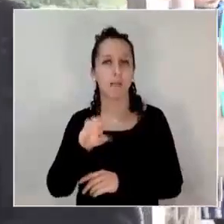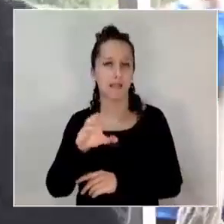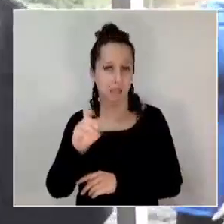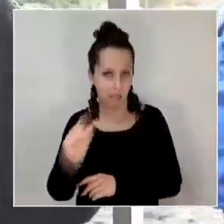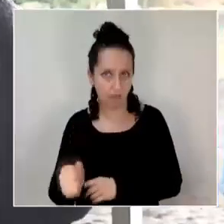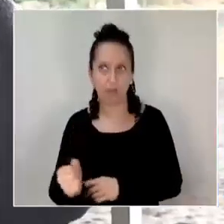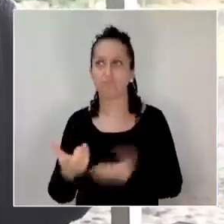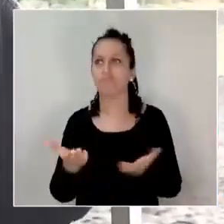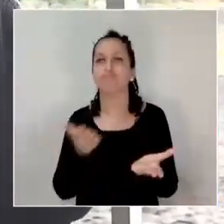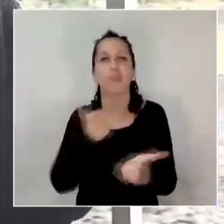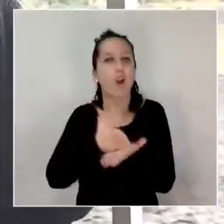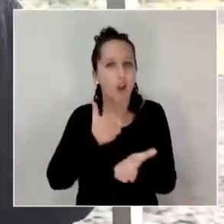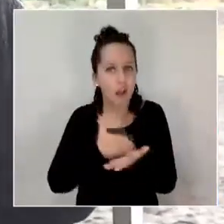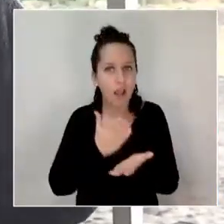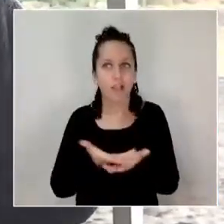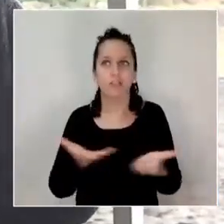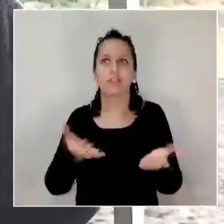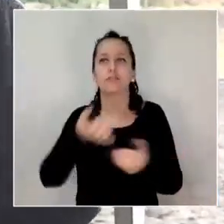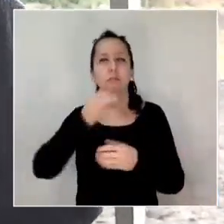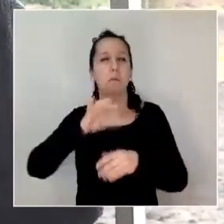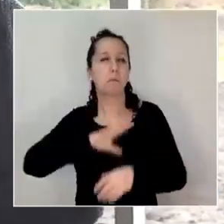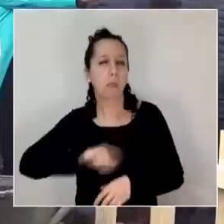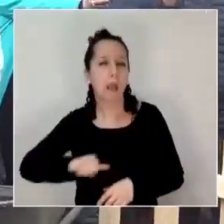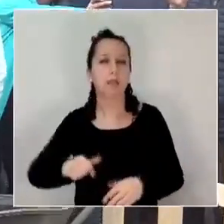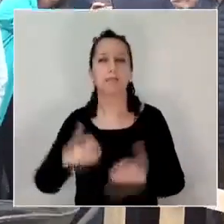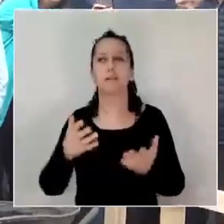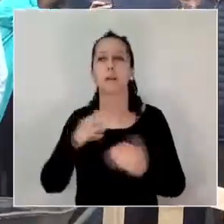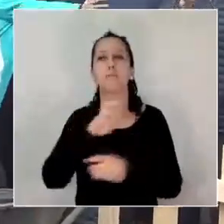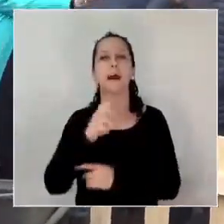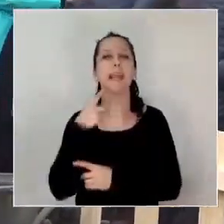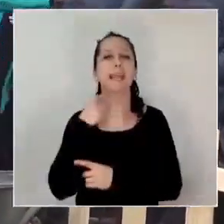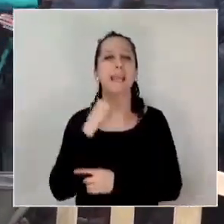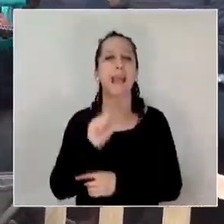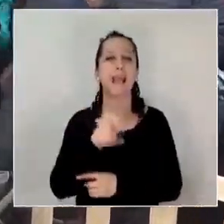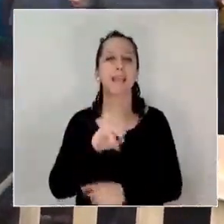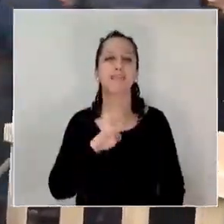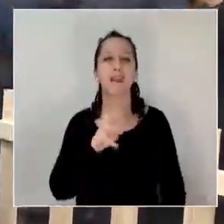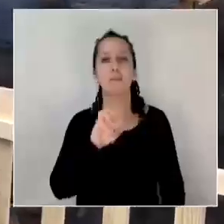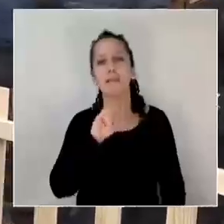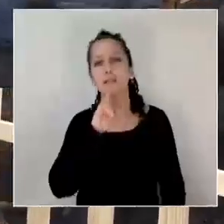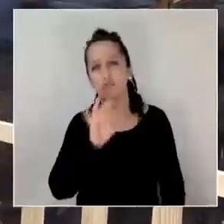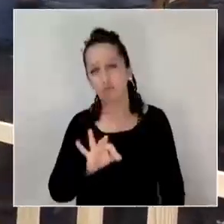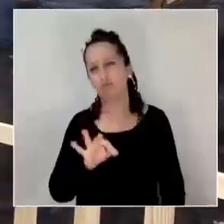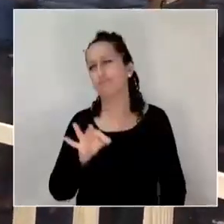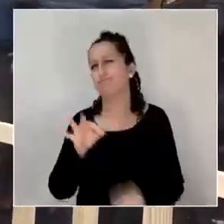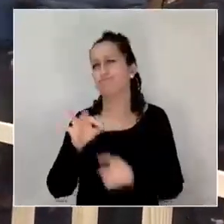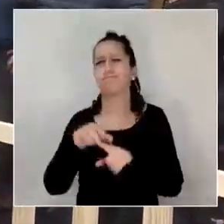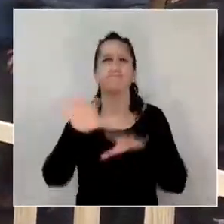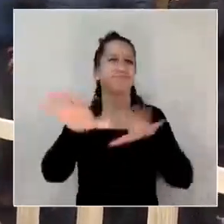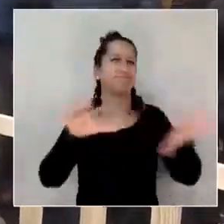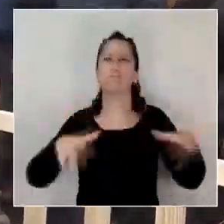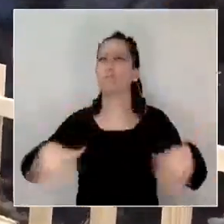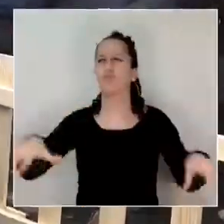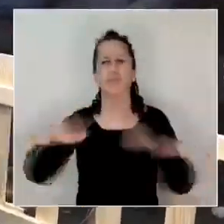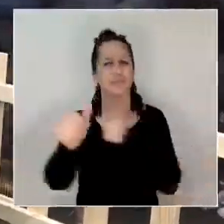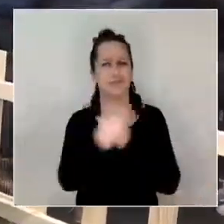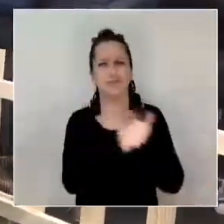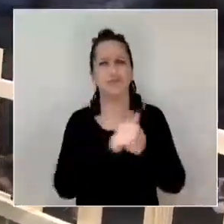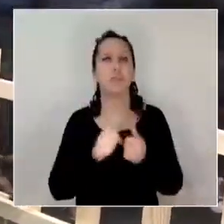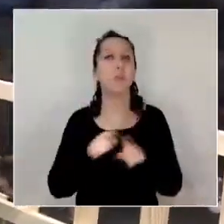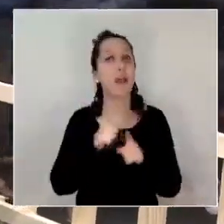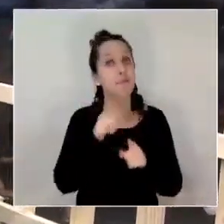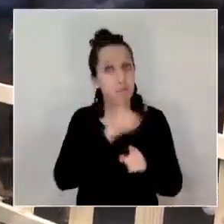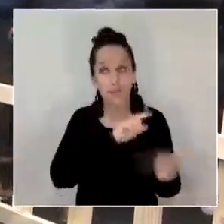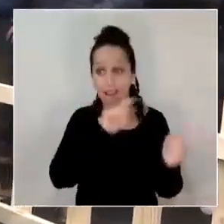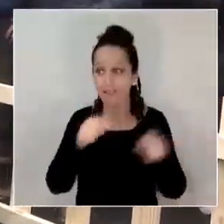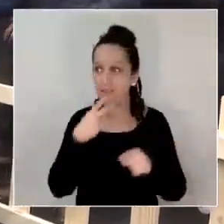colegios, caras verdes, el Parque Aníbal Pinto, transporte público, entre muchos otros elementos, que mejorarán la calidad de vida de